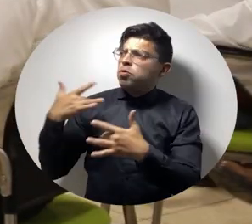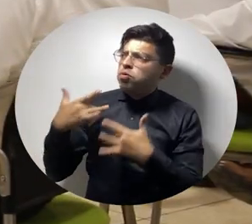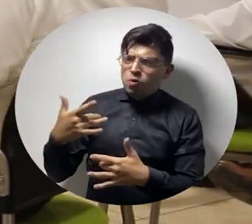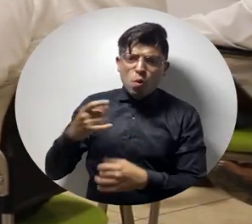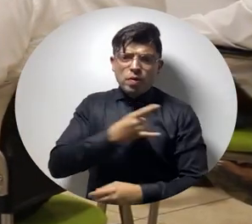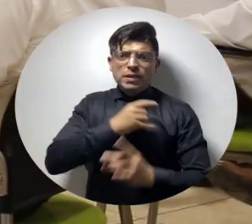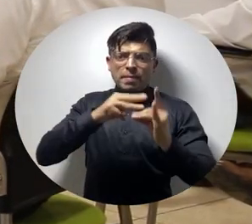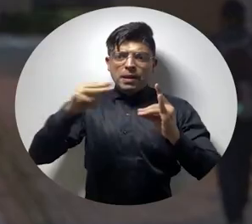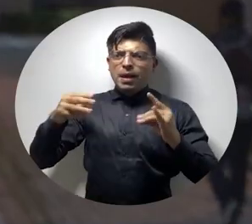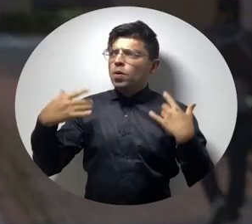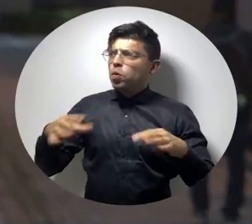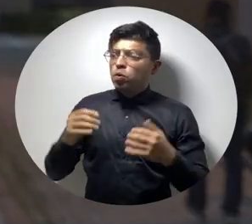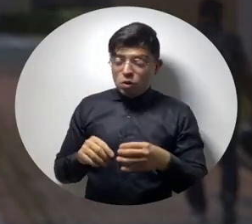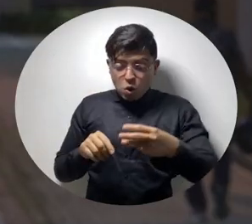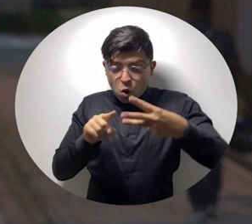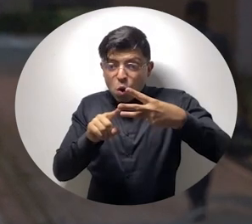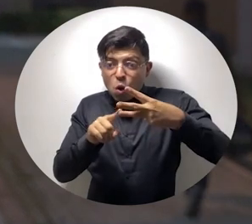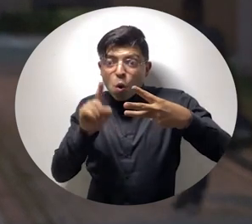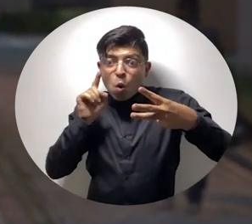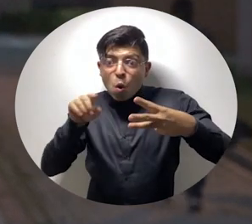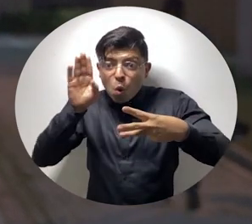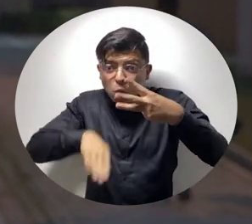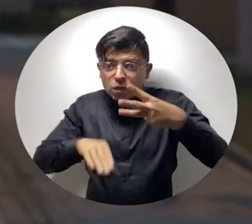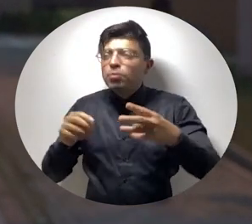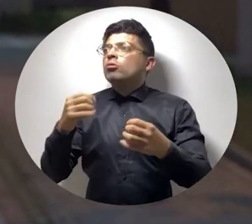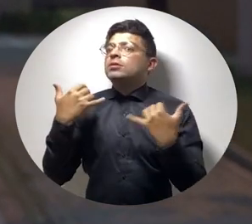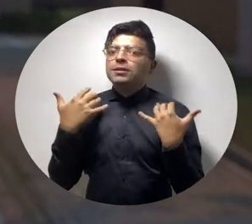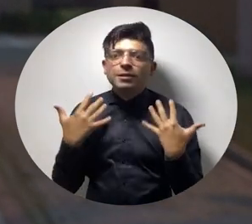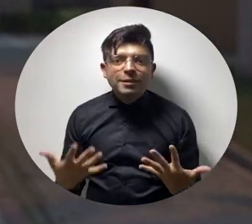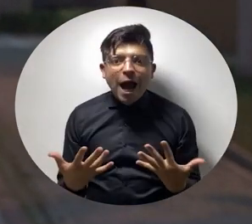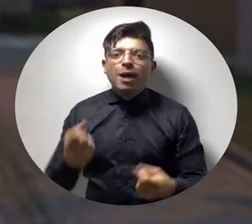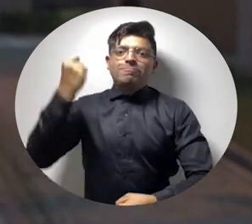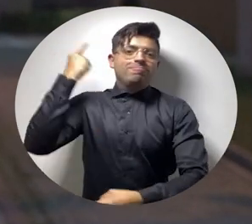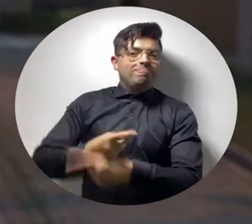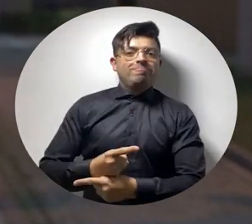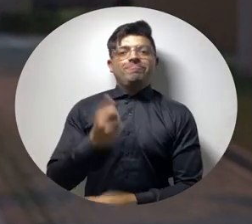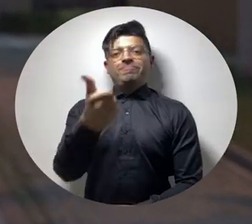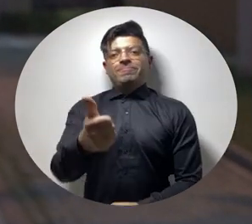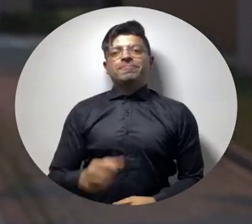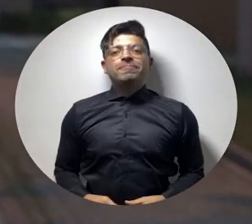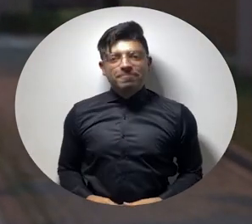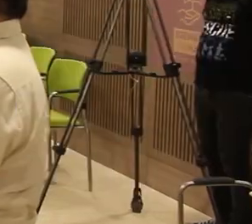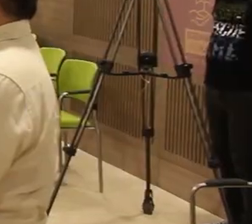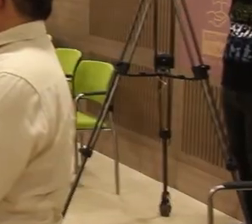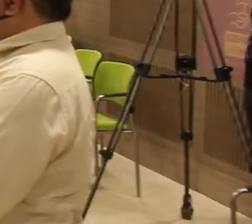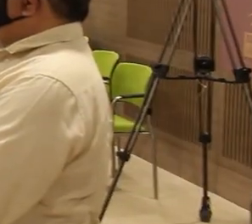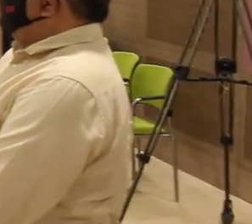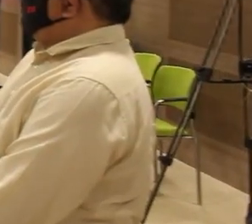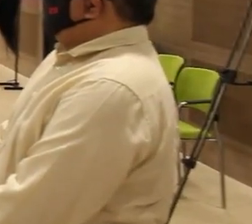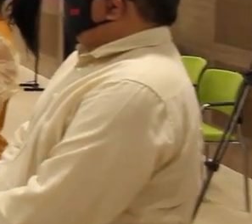a la generosidad del rector y la Universidad del Magdalena, ese último sueño de él se acaba de hacer realidad.